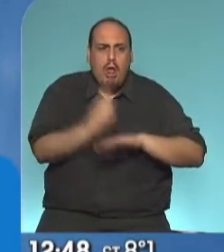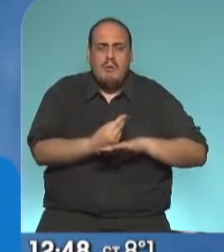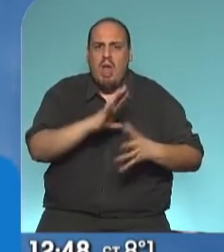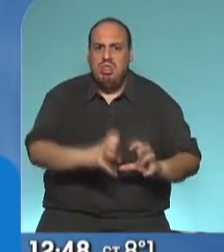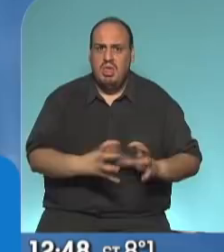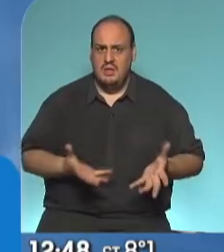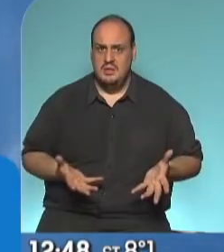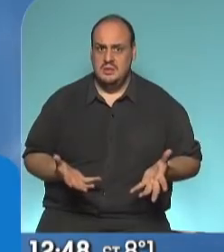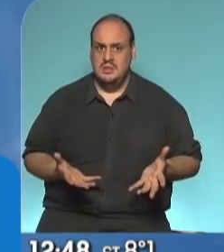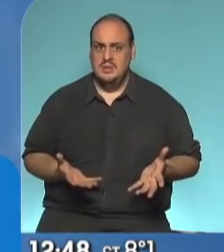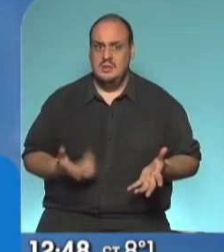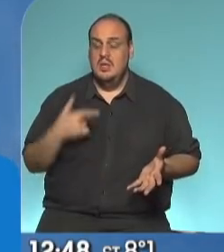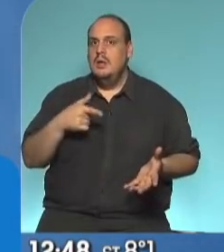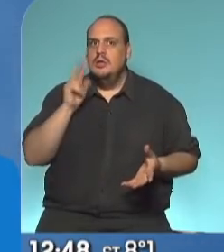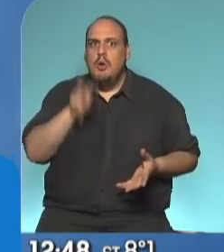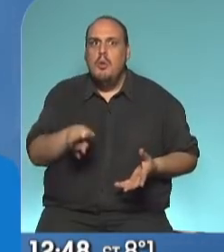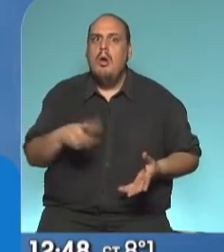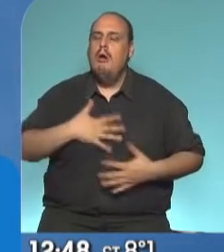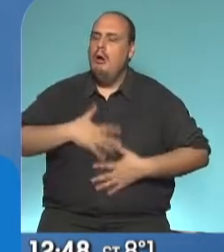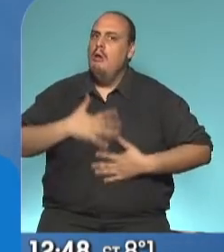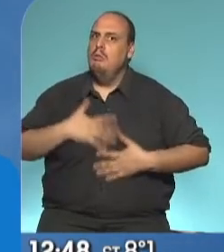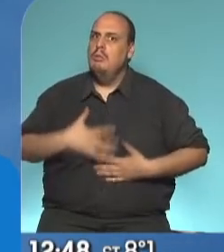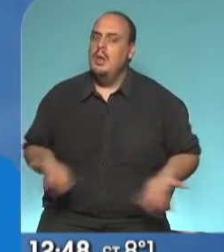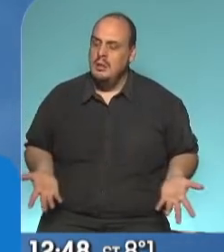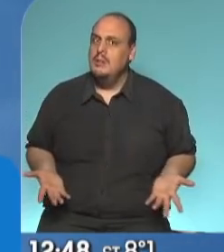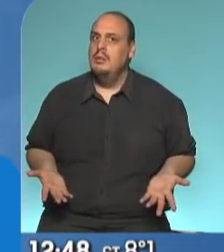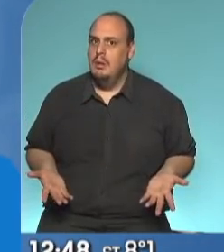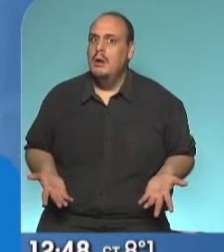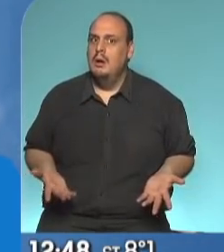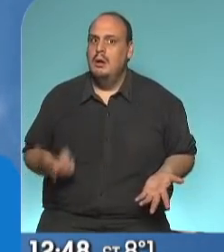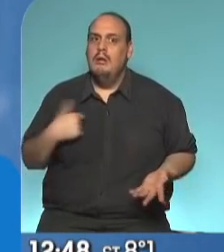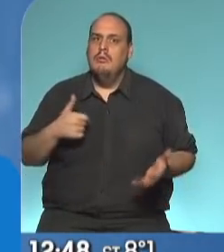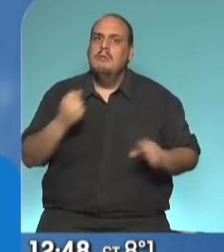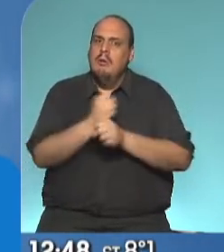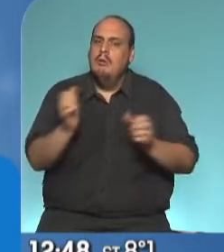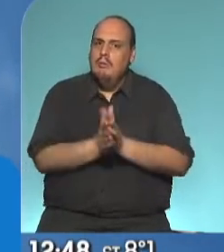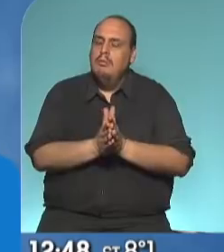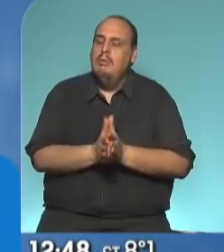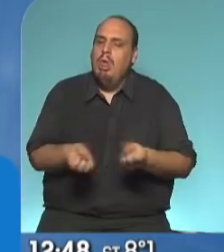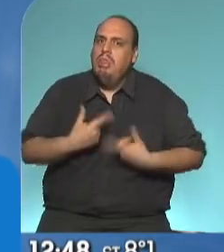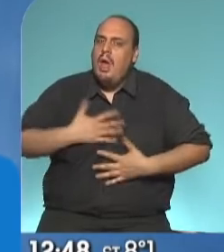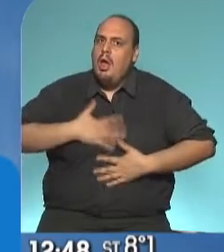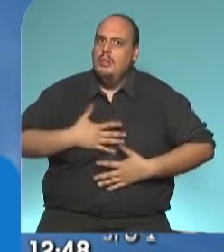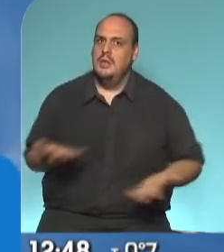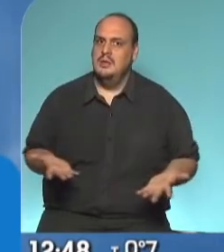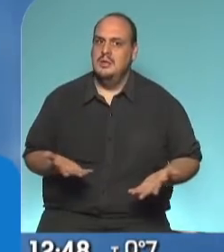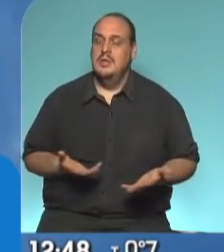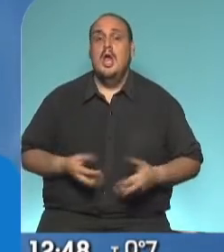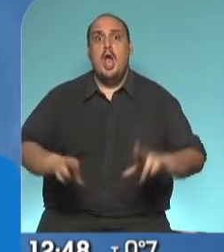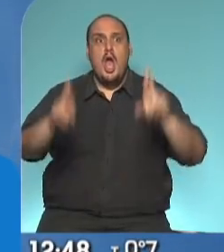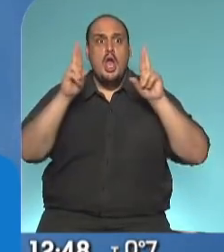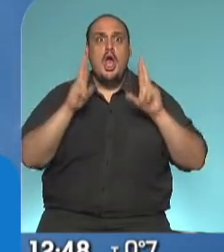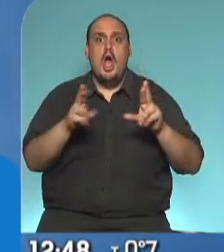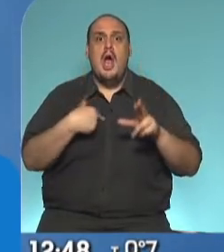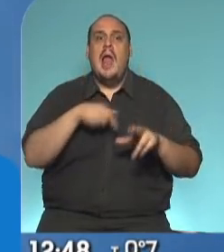Y no sabés lo contento que me pone el gringo que lo podamos hacer juntos. Y que terminemos de una vez por toda esta